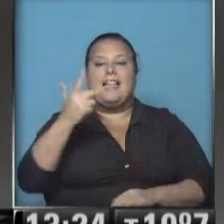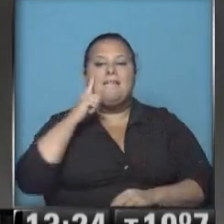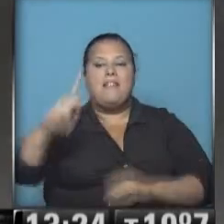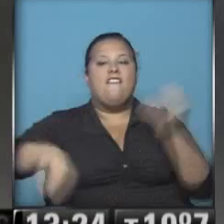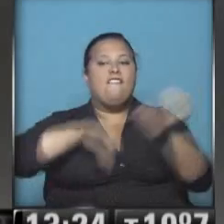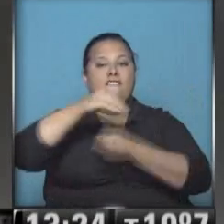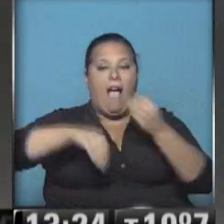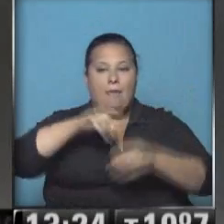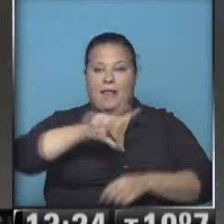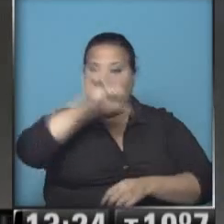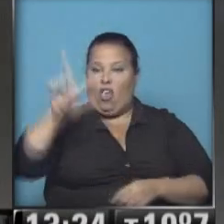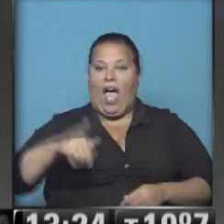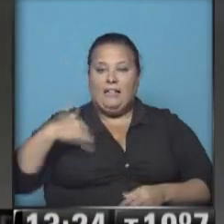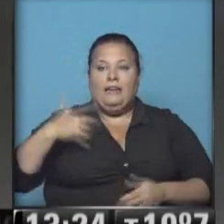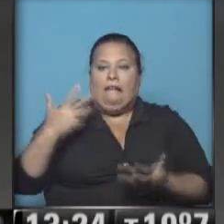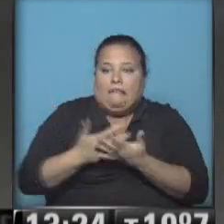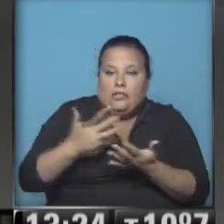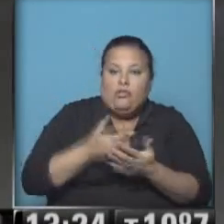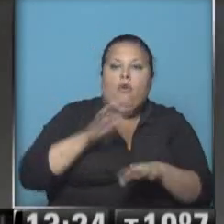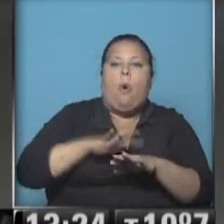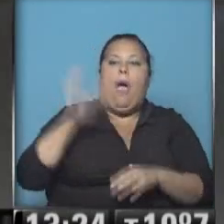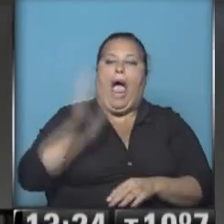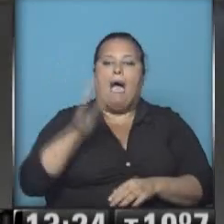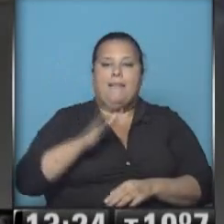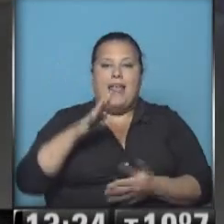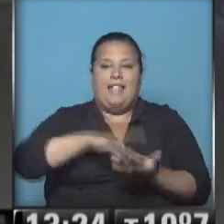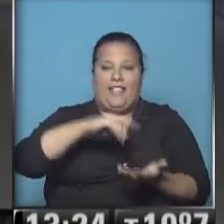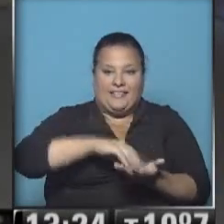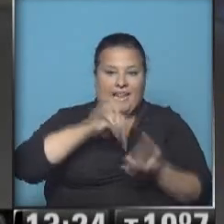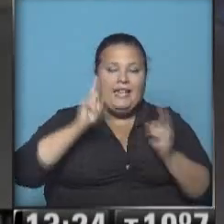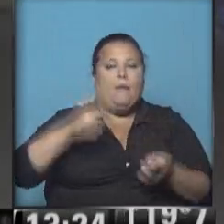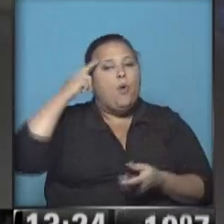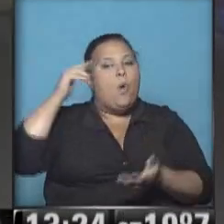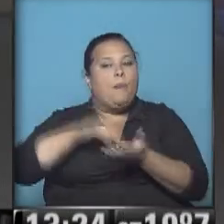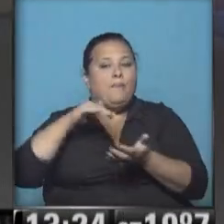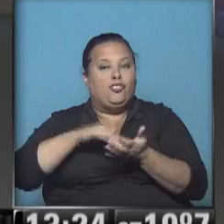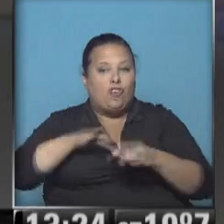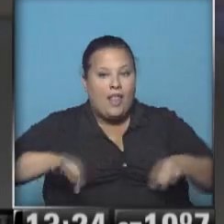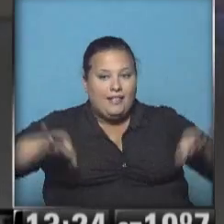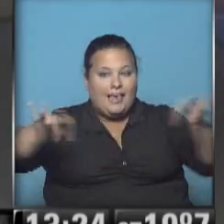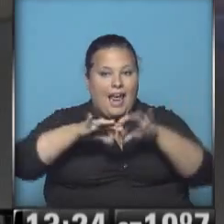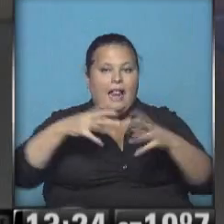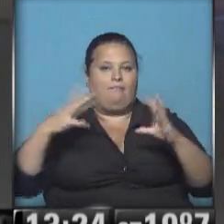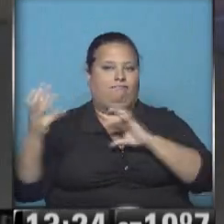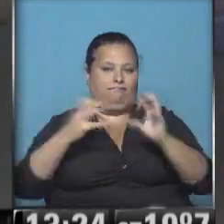familias en todo el país amenazadas por problemas de tierras y más de 9 millones de hectáreas en disputa.